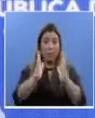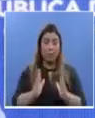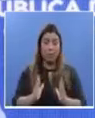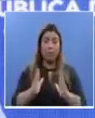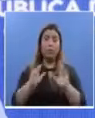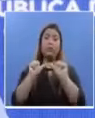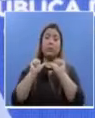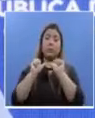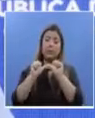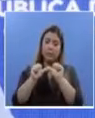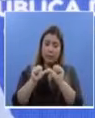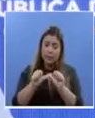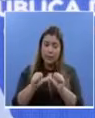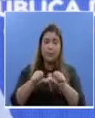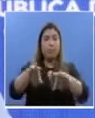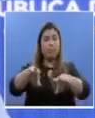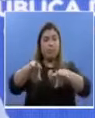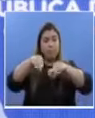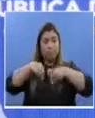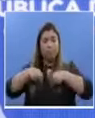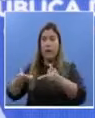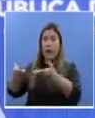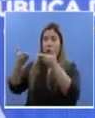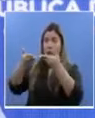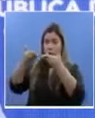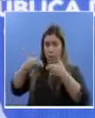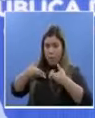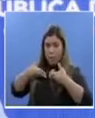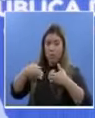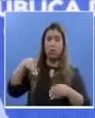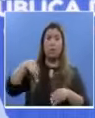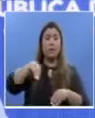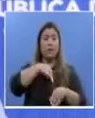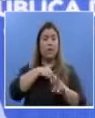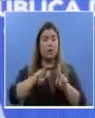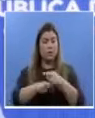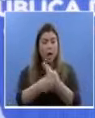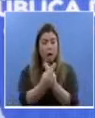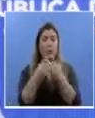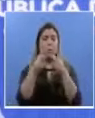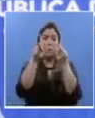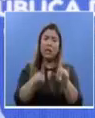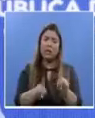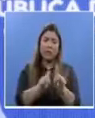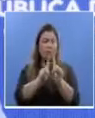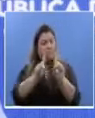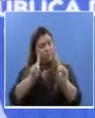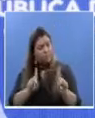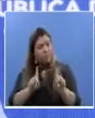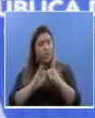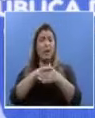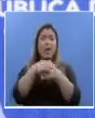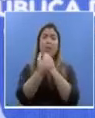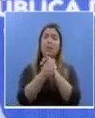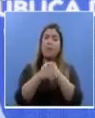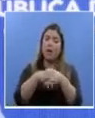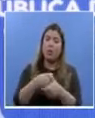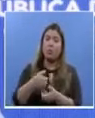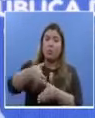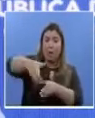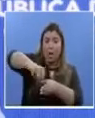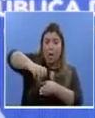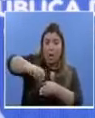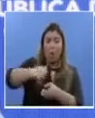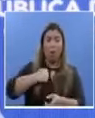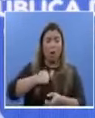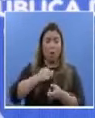implementando las medidas de higiene, como el distanciamiento físico, lavado constantes de mano con agua y